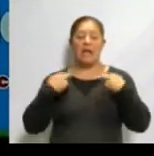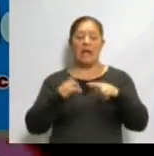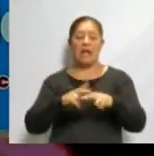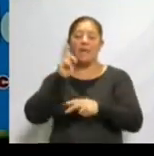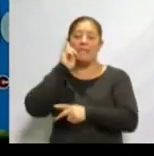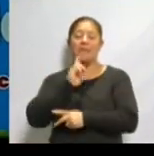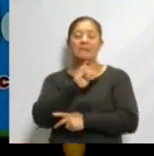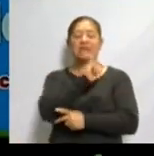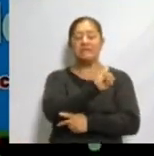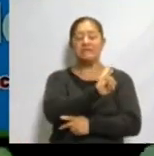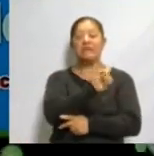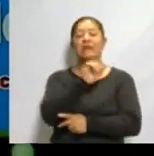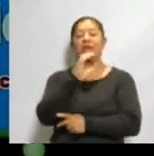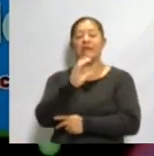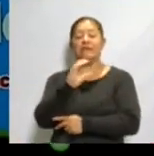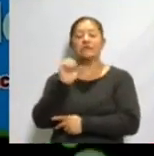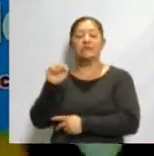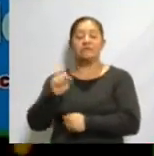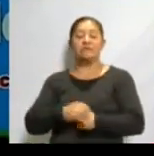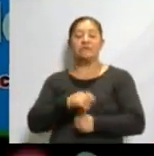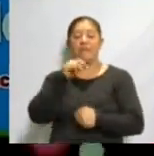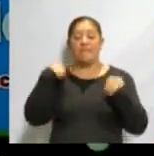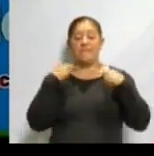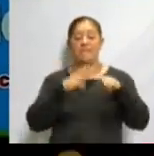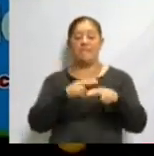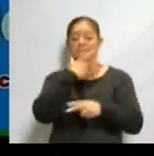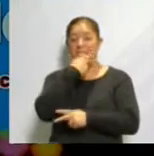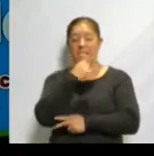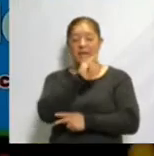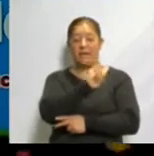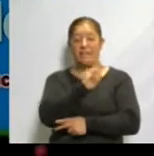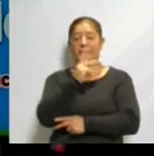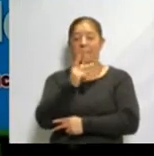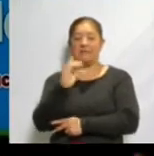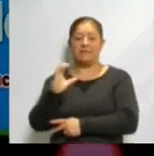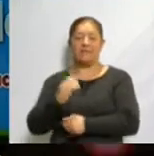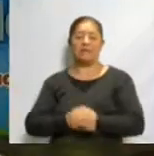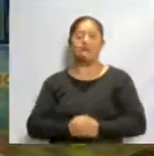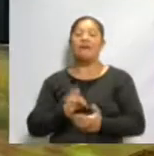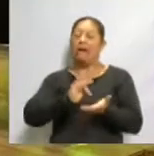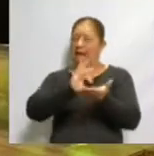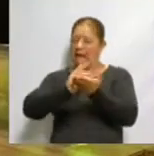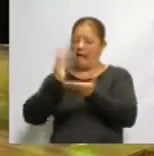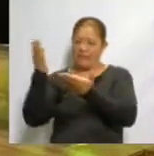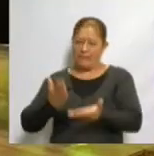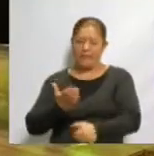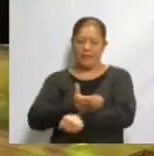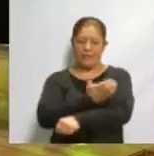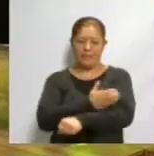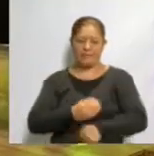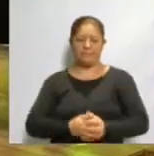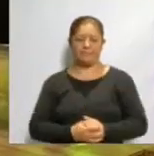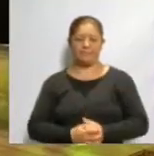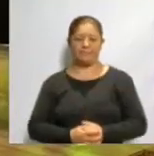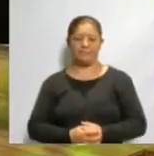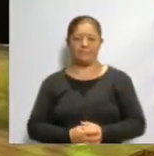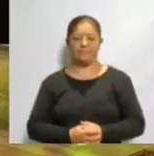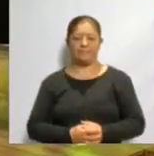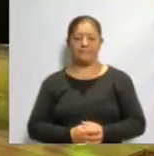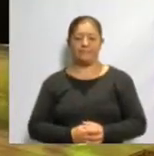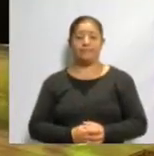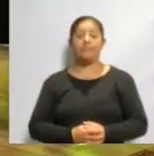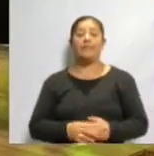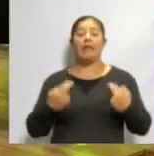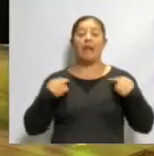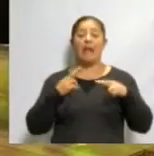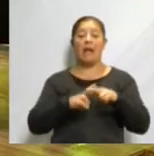Itzamá Carrasco Sánchez y al profesor Iván Pérez Canales. Muchas gracias por estar con nosotros. La